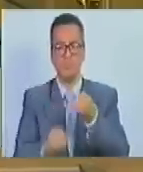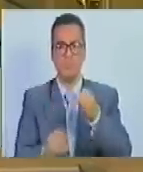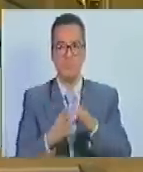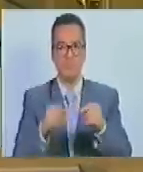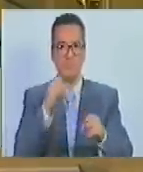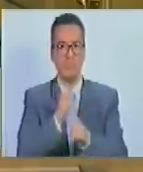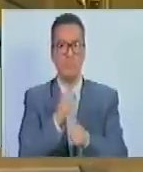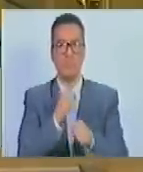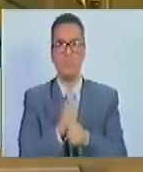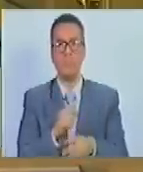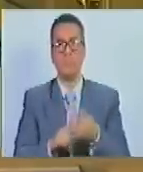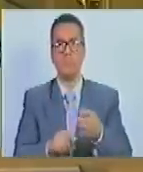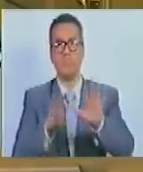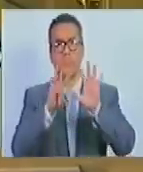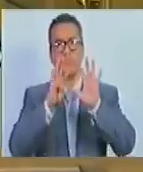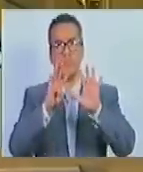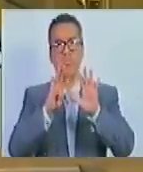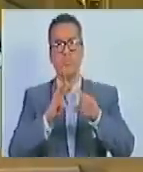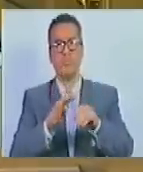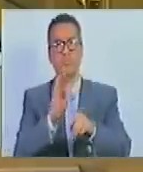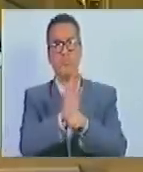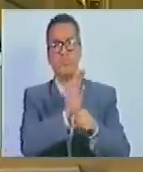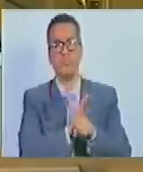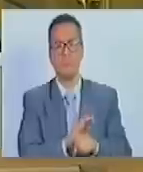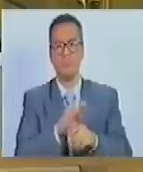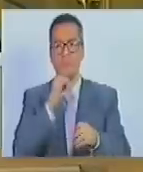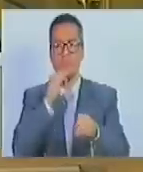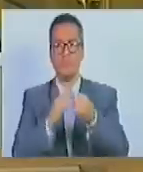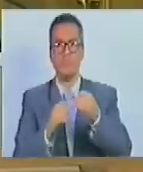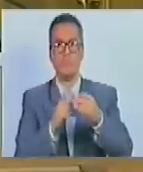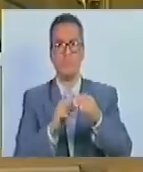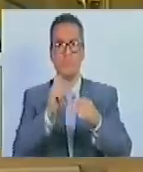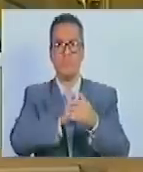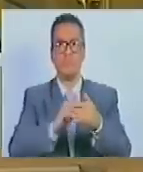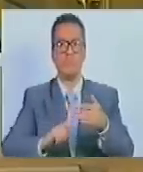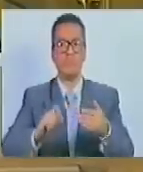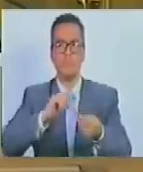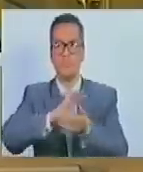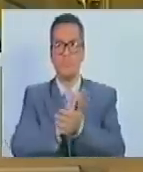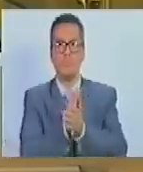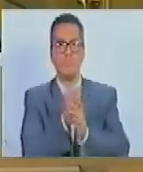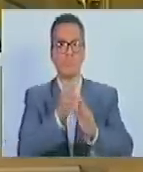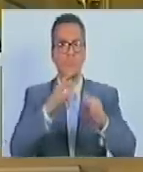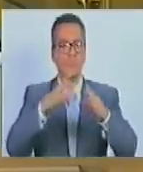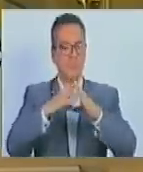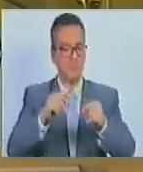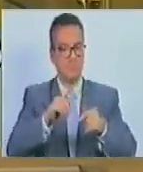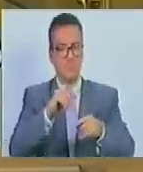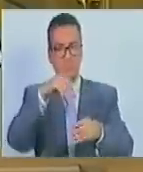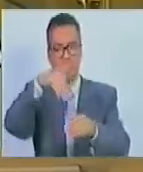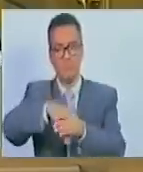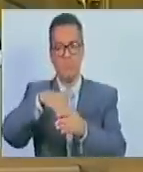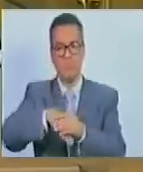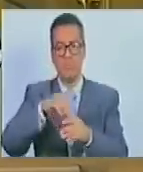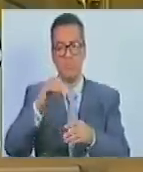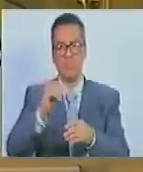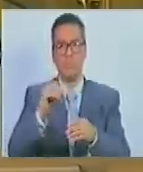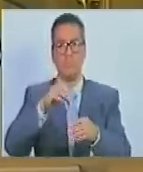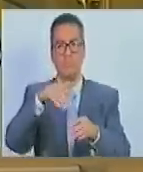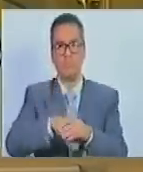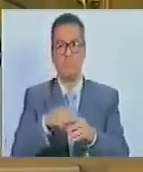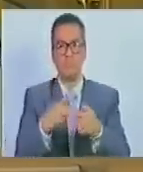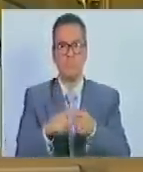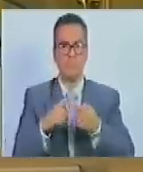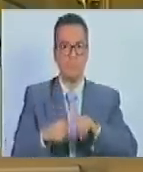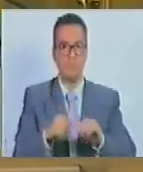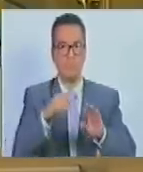funciones. Nueve. Desproteger, dañar, alterar o destruir el material electoral, archivos o demás